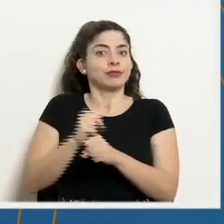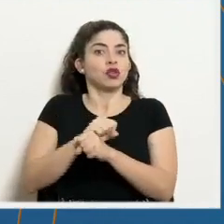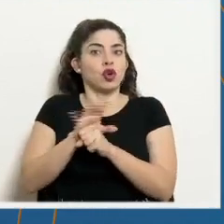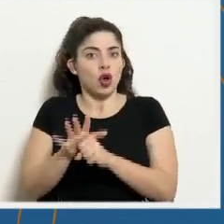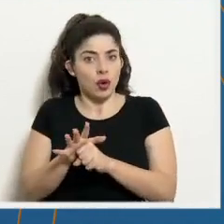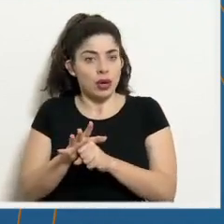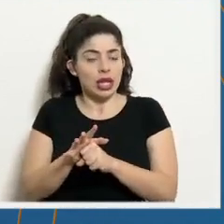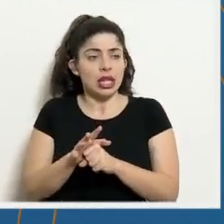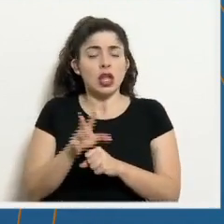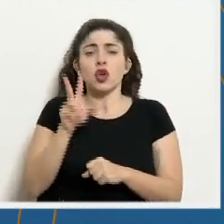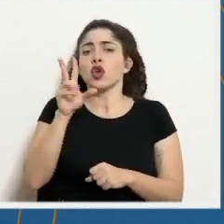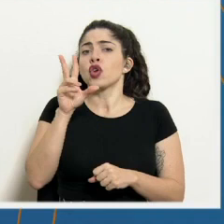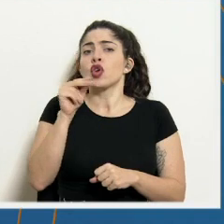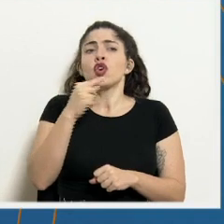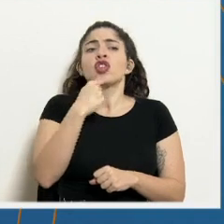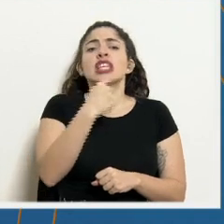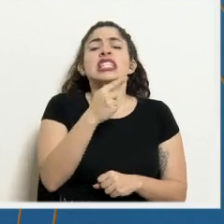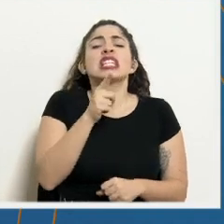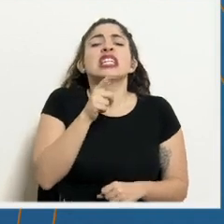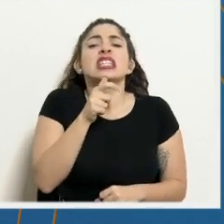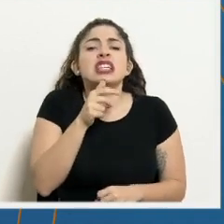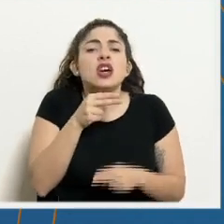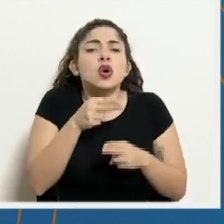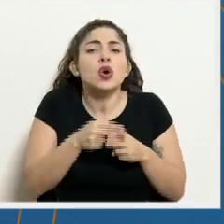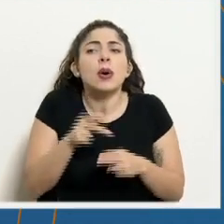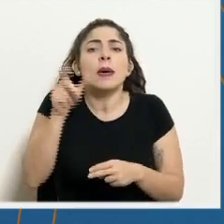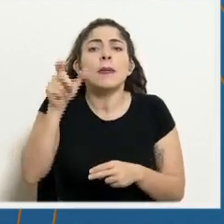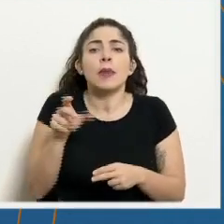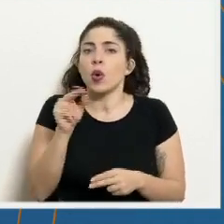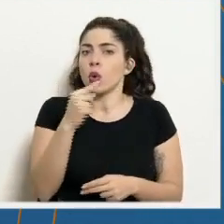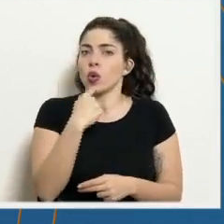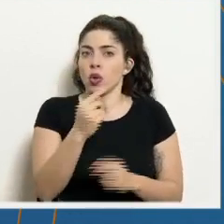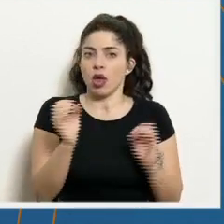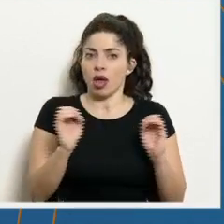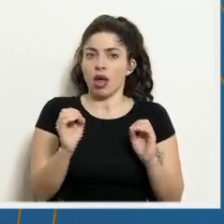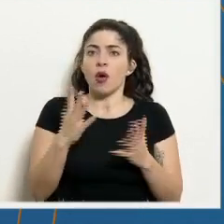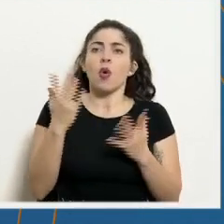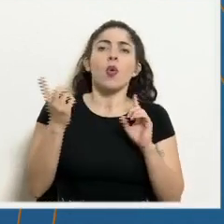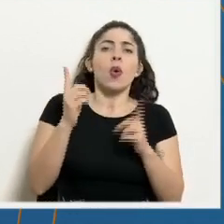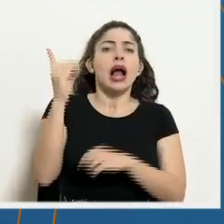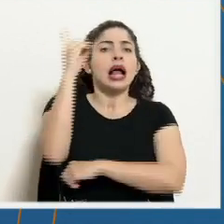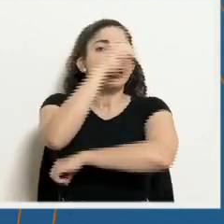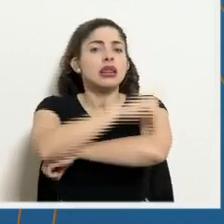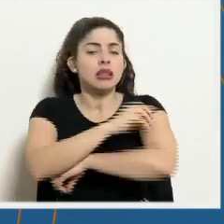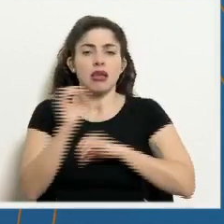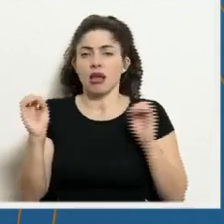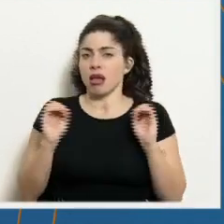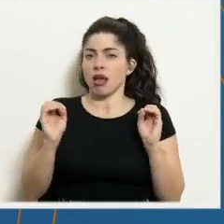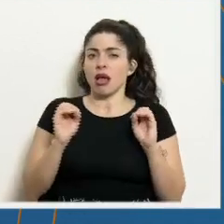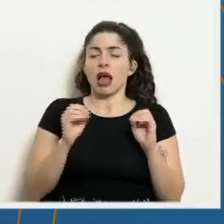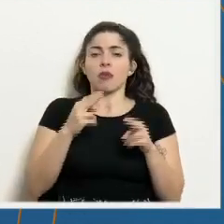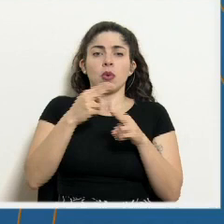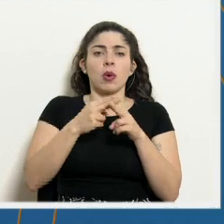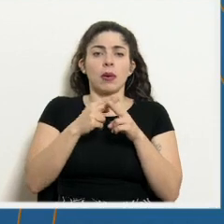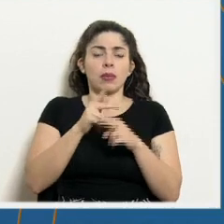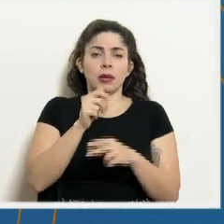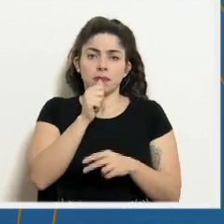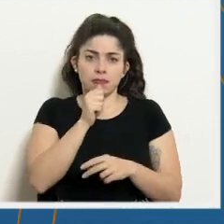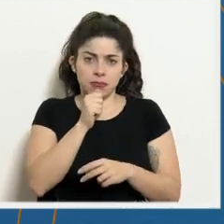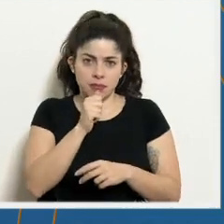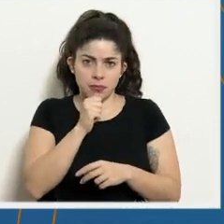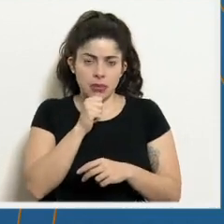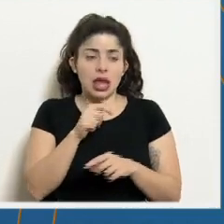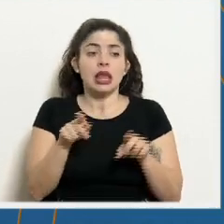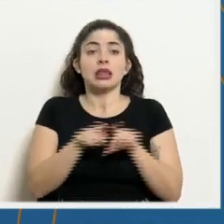No les va a indicar con quién o quién fue esa persona ni el día. Es completamente anónimo. Tampoco